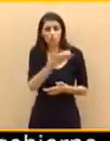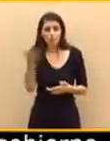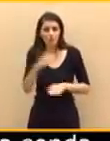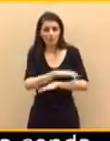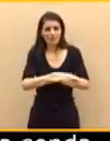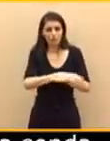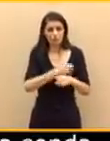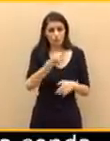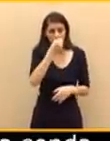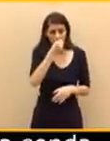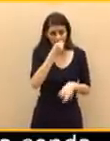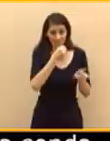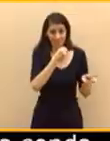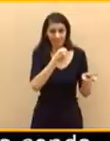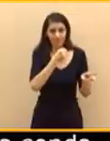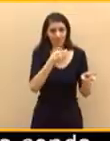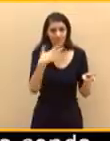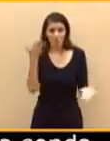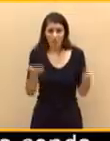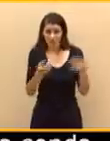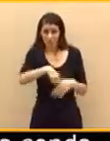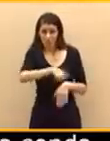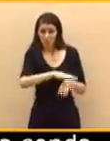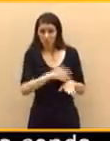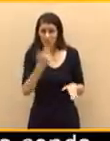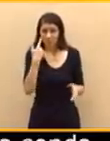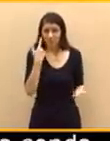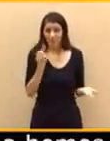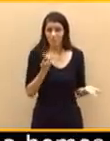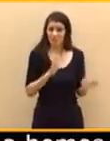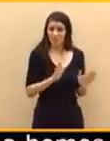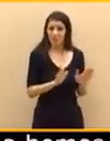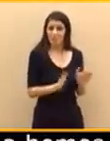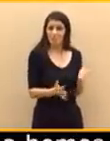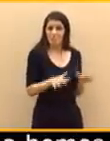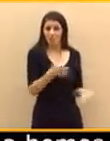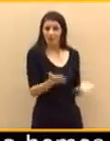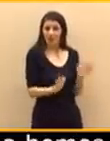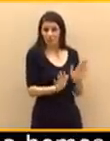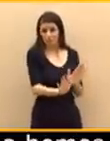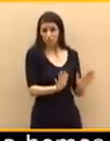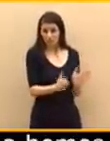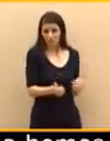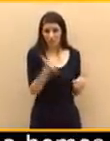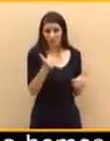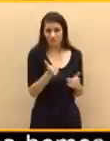son mucho más moderados. Vuelvan por esa senda y no se dejen arrastrar por los radicales, como el señor vicepresidente del gobierno.